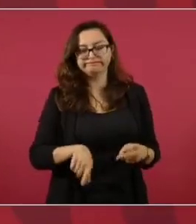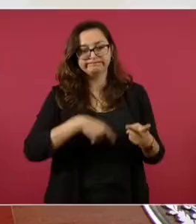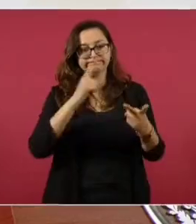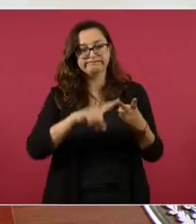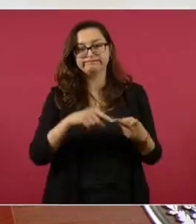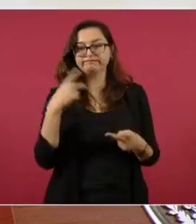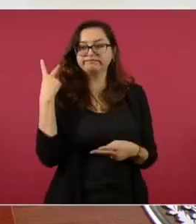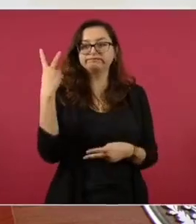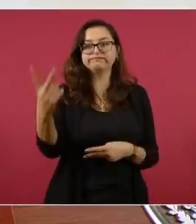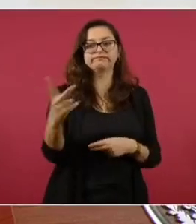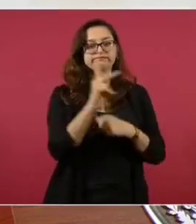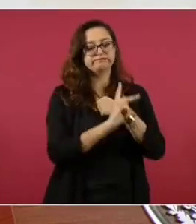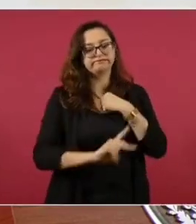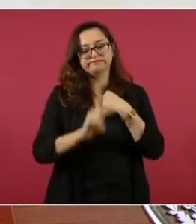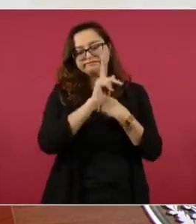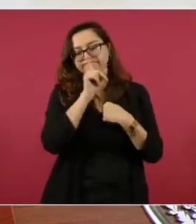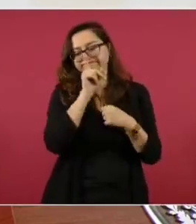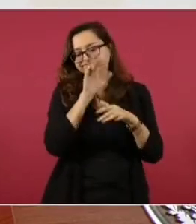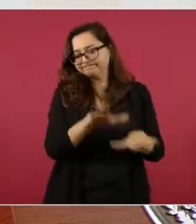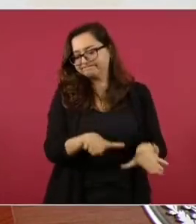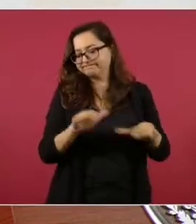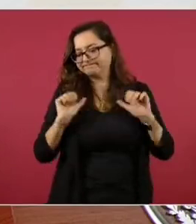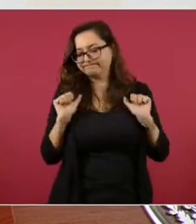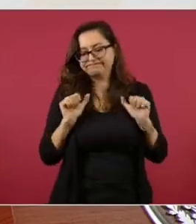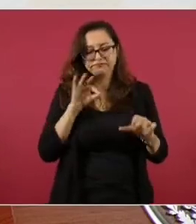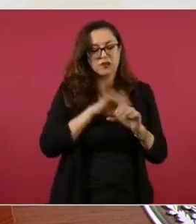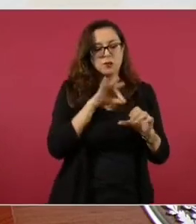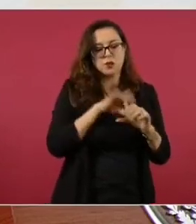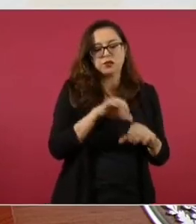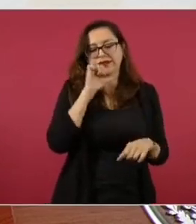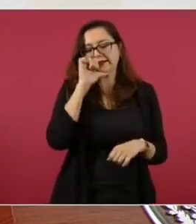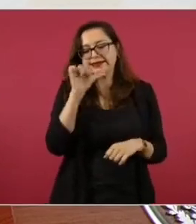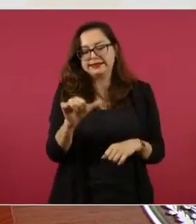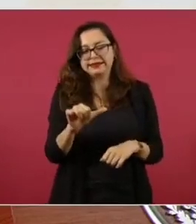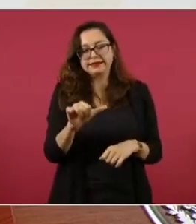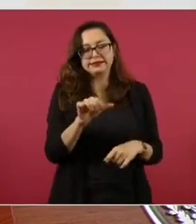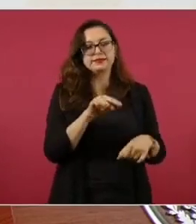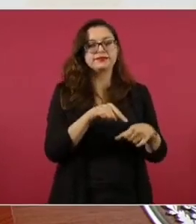dos abstenciones, una a Brasil